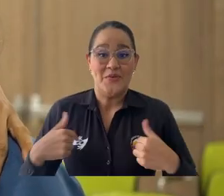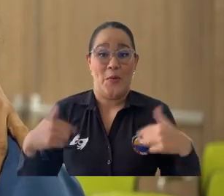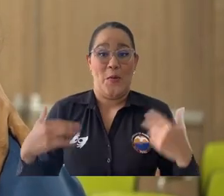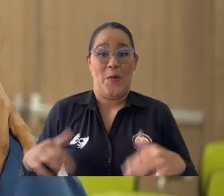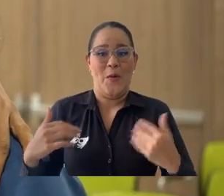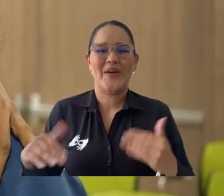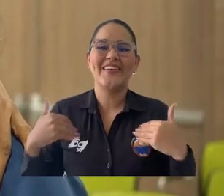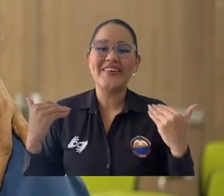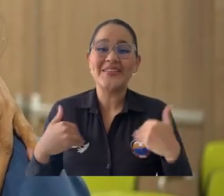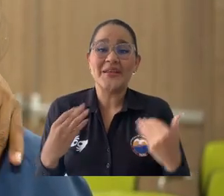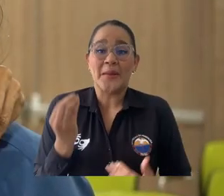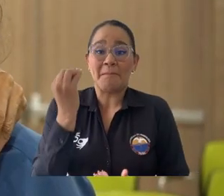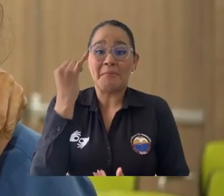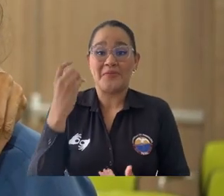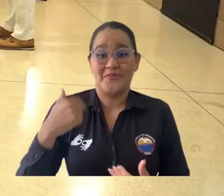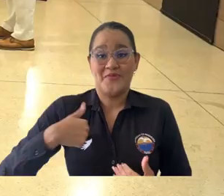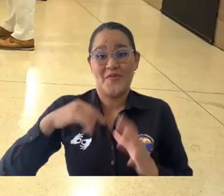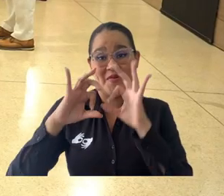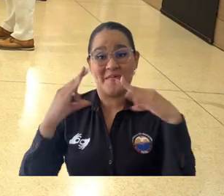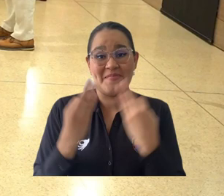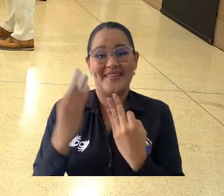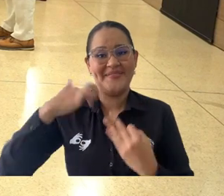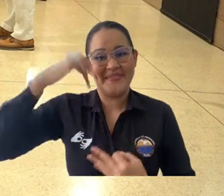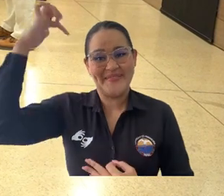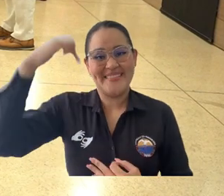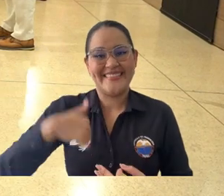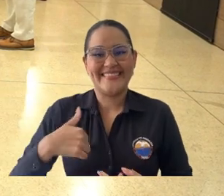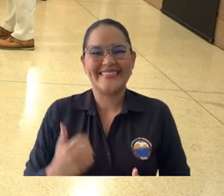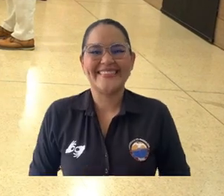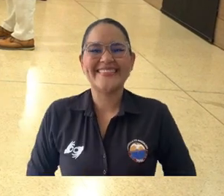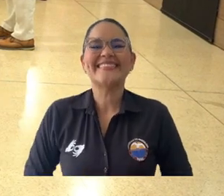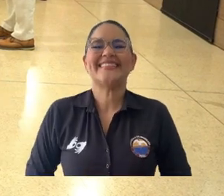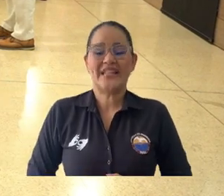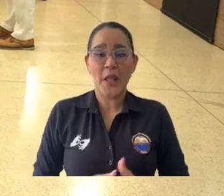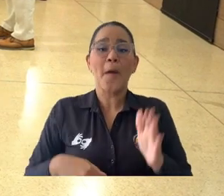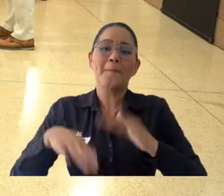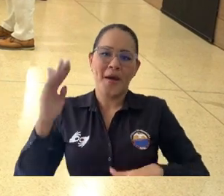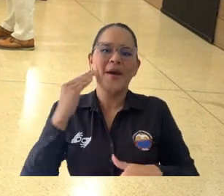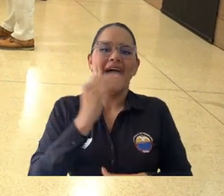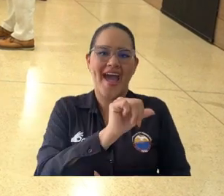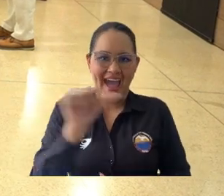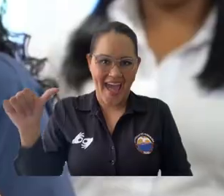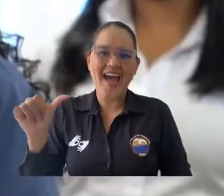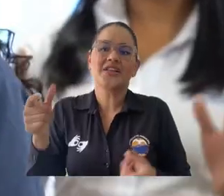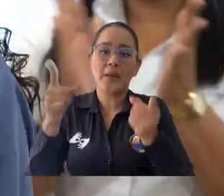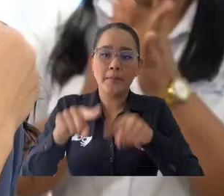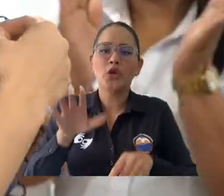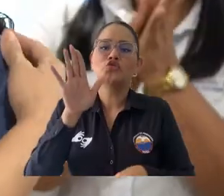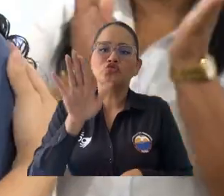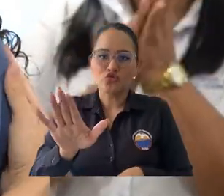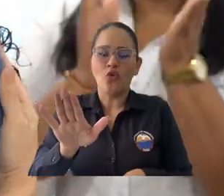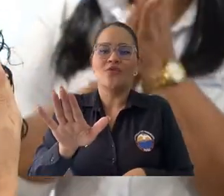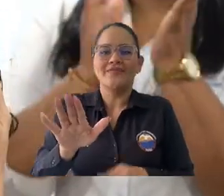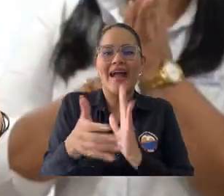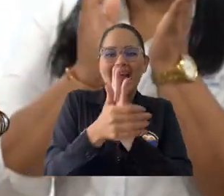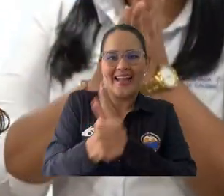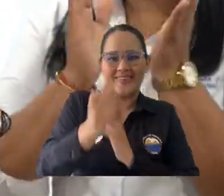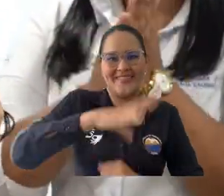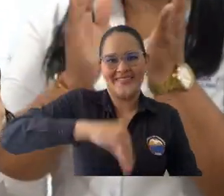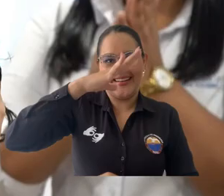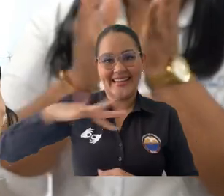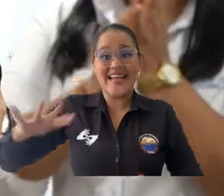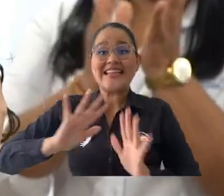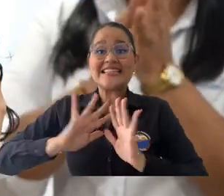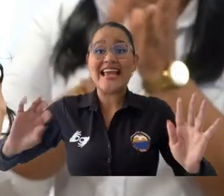profesional dentro de mi familia gracias a Talento. Esta y otras tres mujeres más provenientes de diversos municipios del departamento conforman la tercera